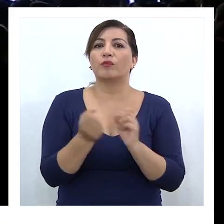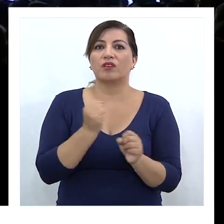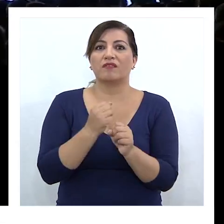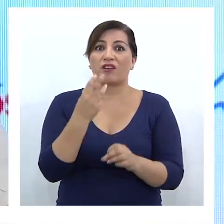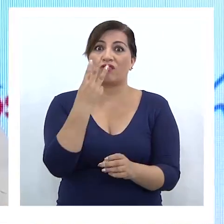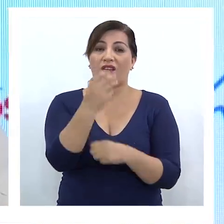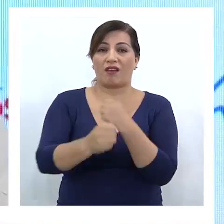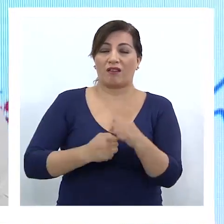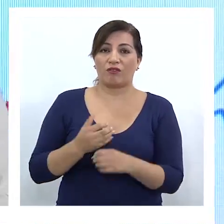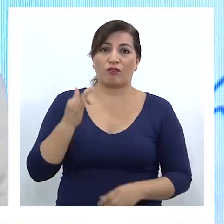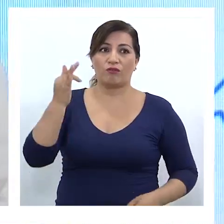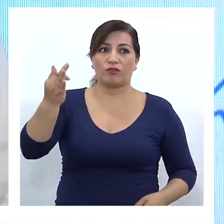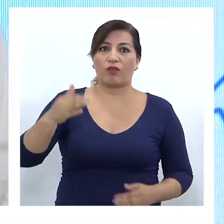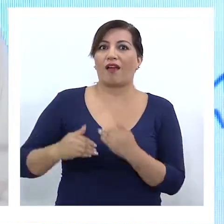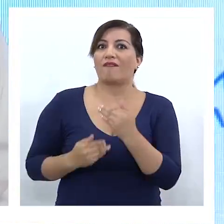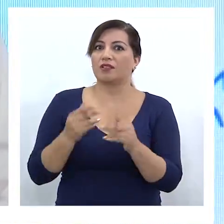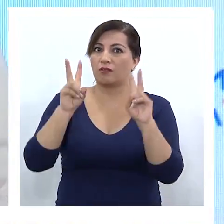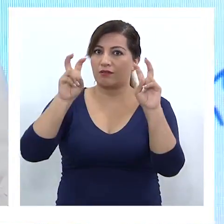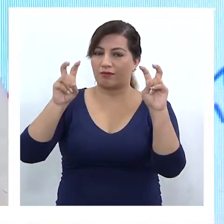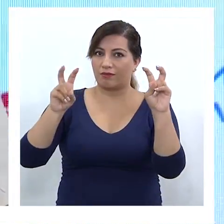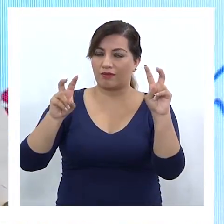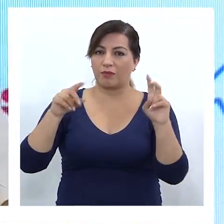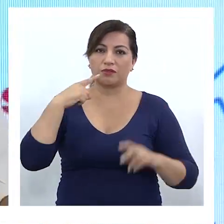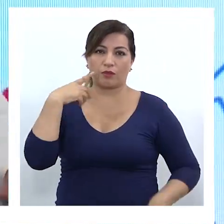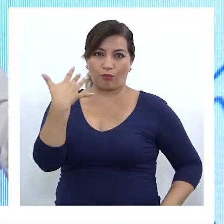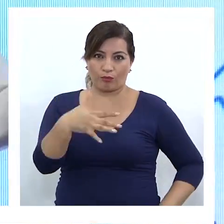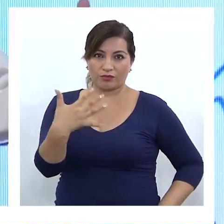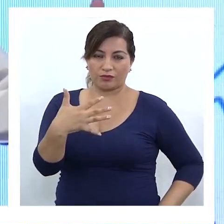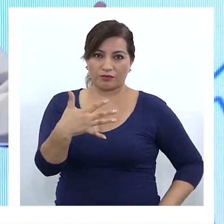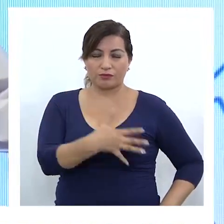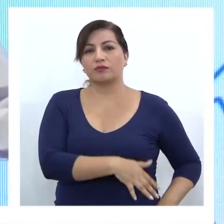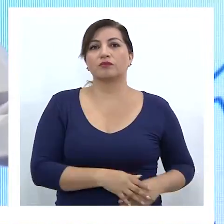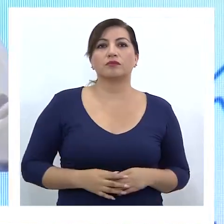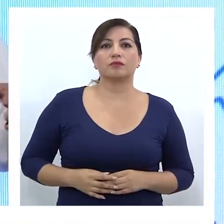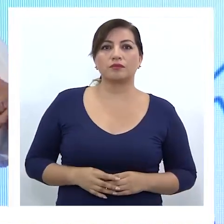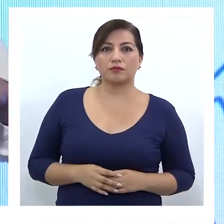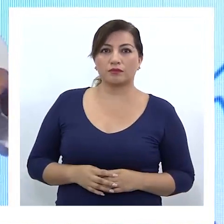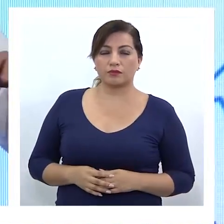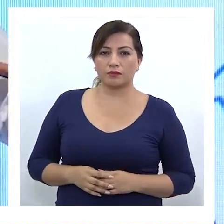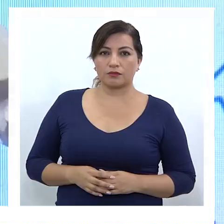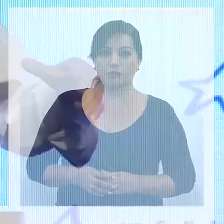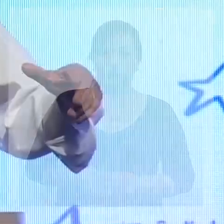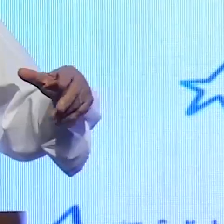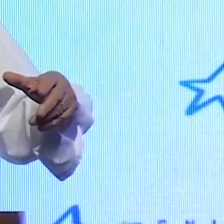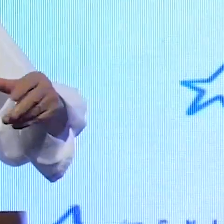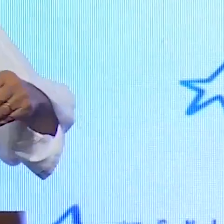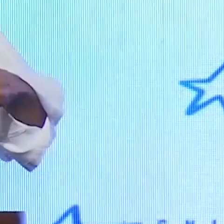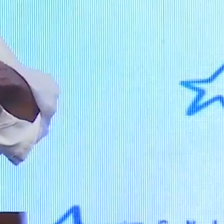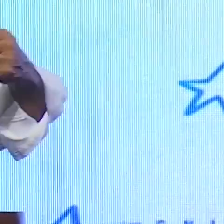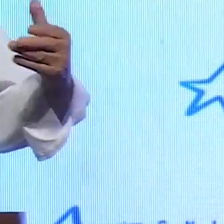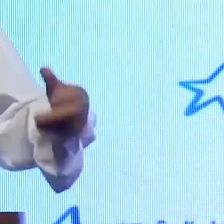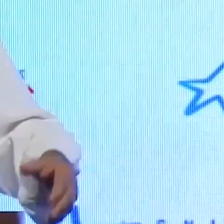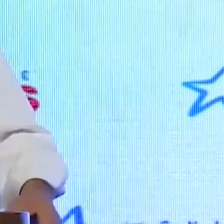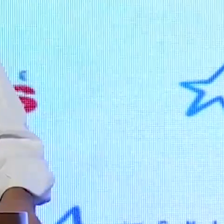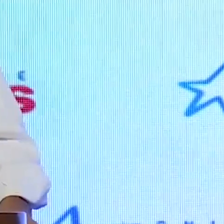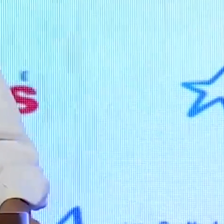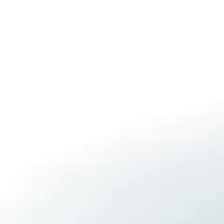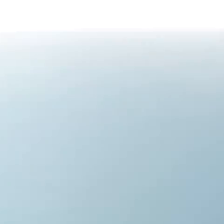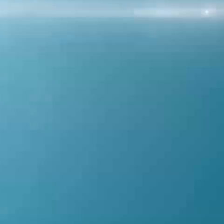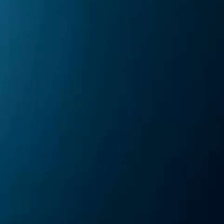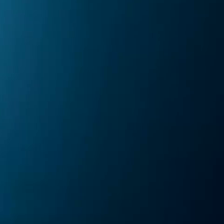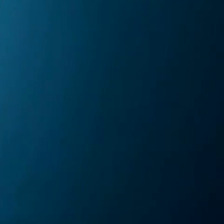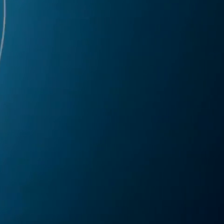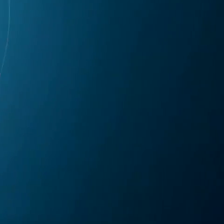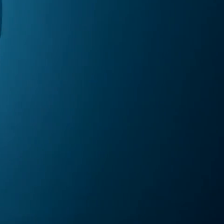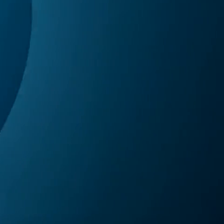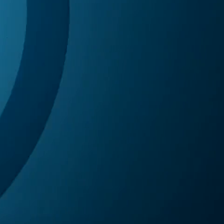y que se avance en los temas importantes. Es necesario detener un poco el mundanal ruido.